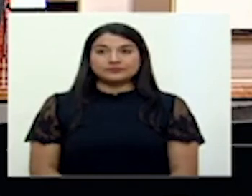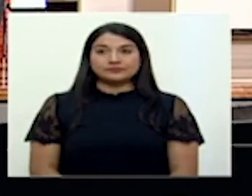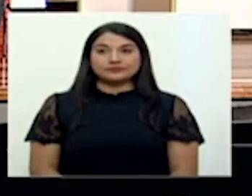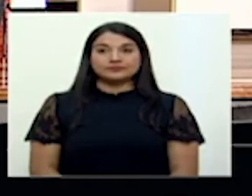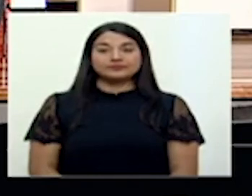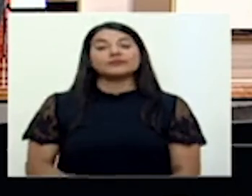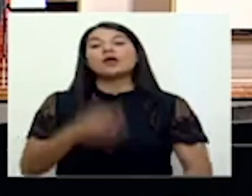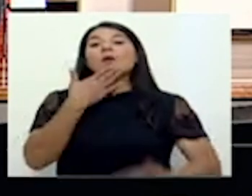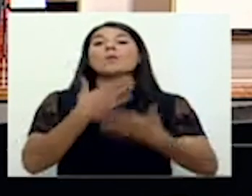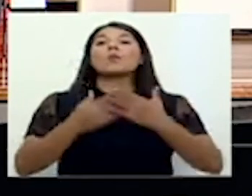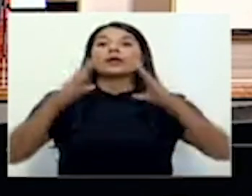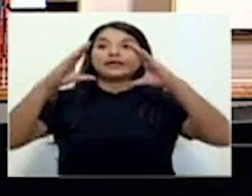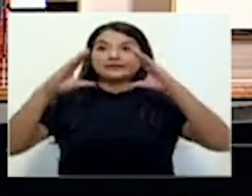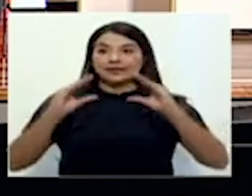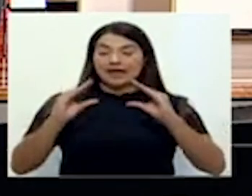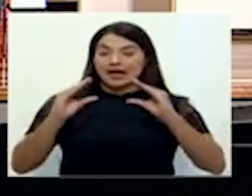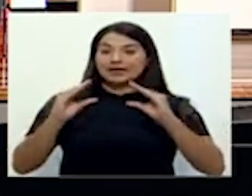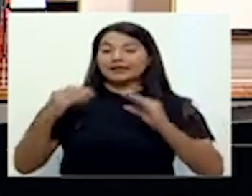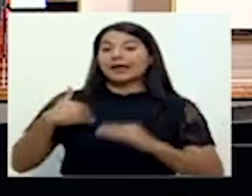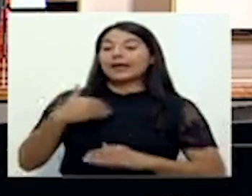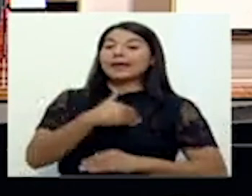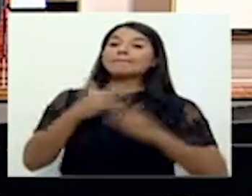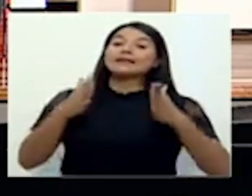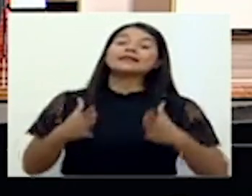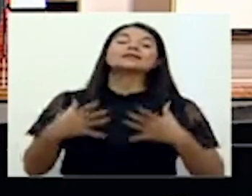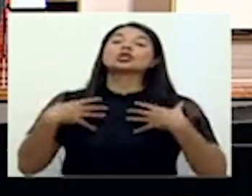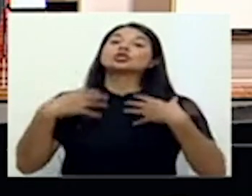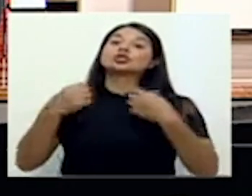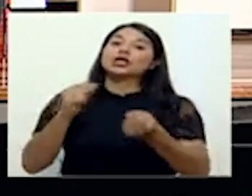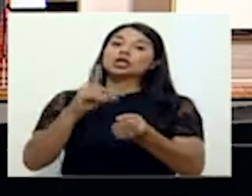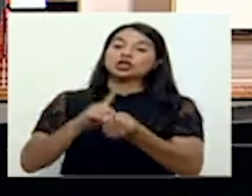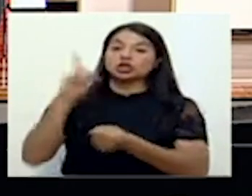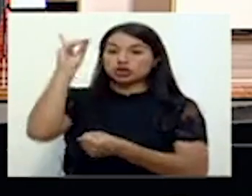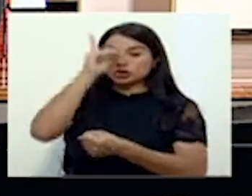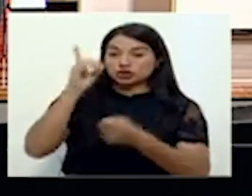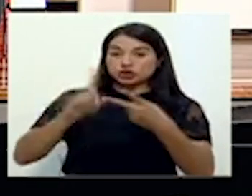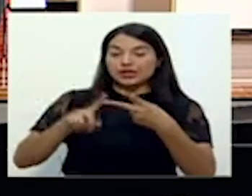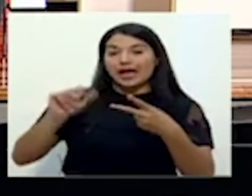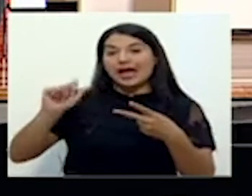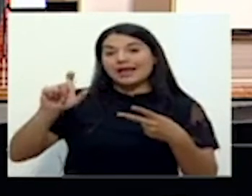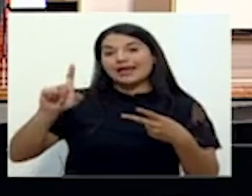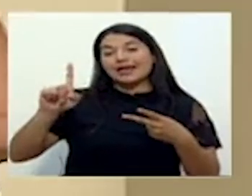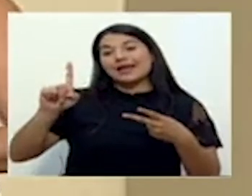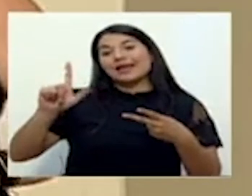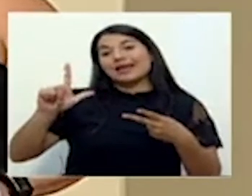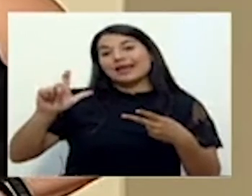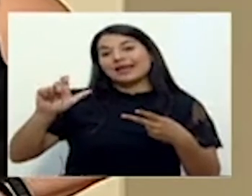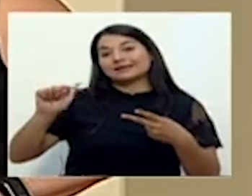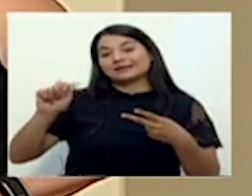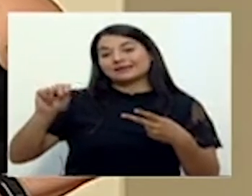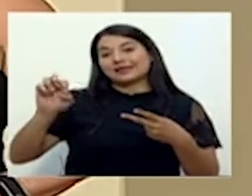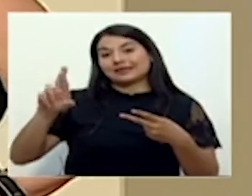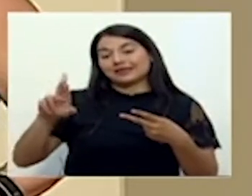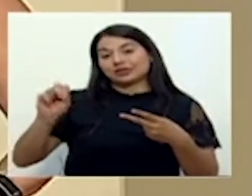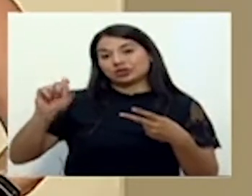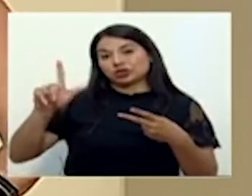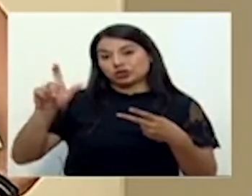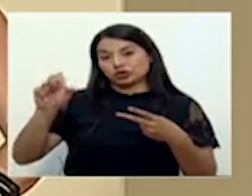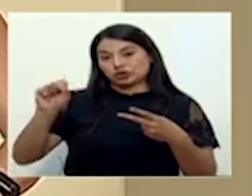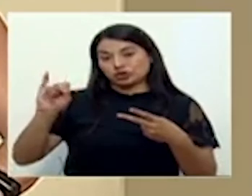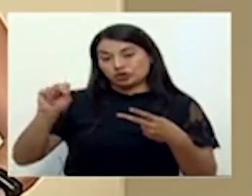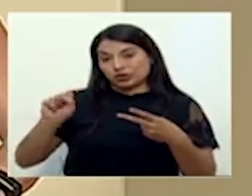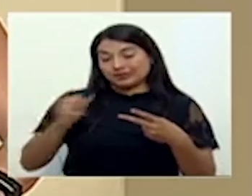Muy buenas tardes, señor ministro de Salud, doctor Daniel Salas, don Alexander Solís, presidente de la Comisión Nacional de Emergencias